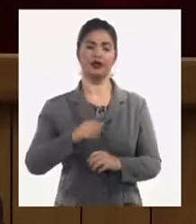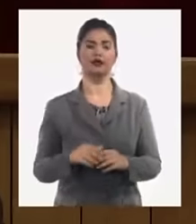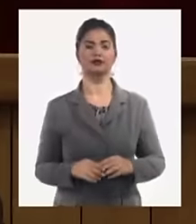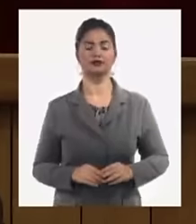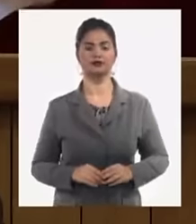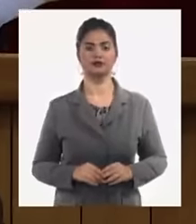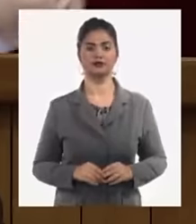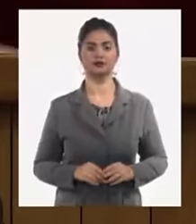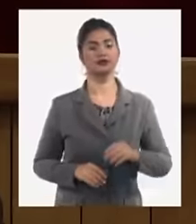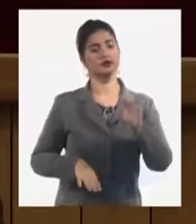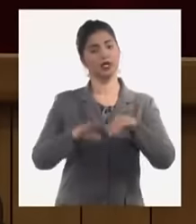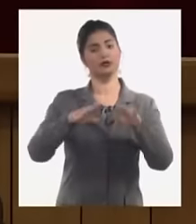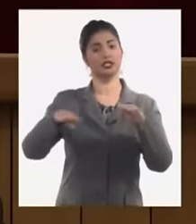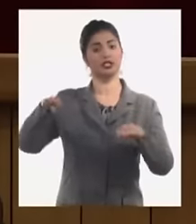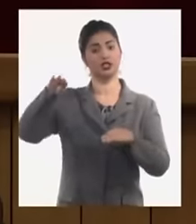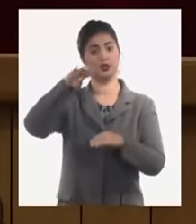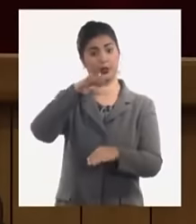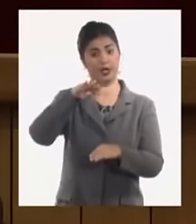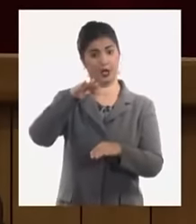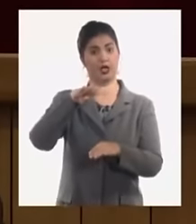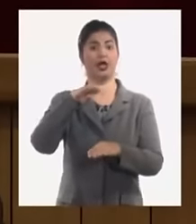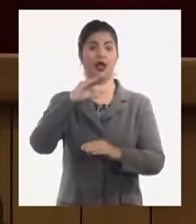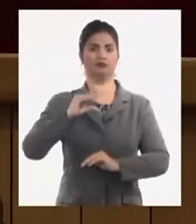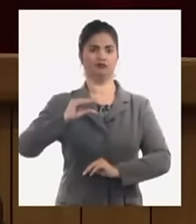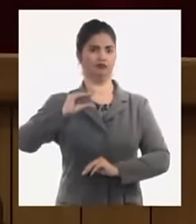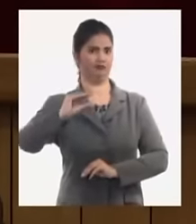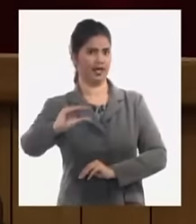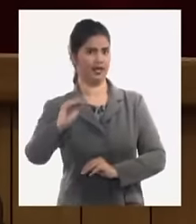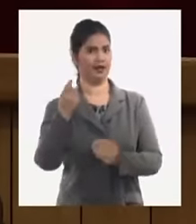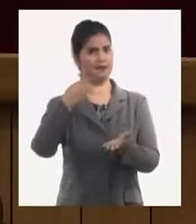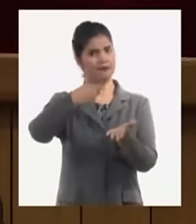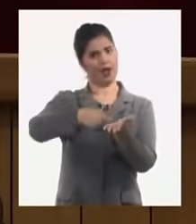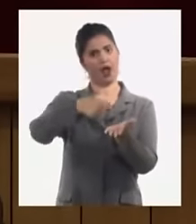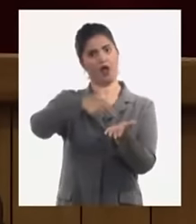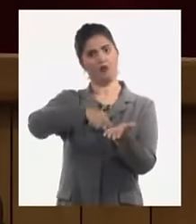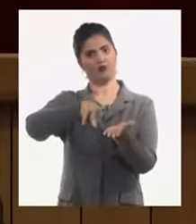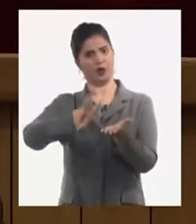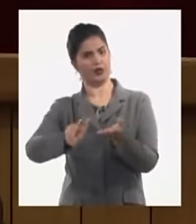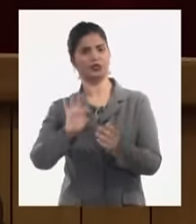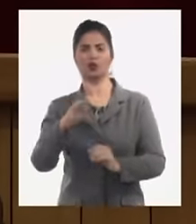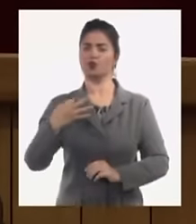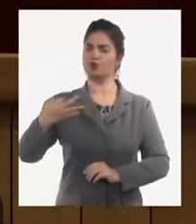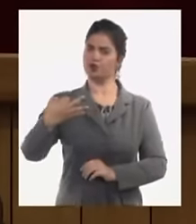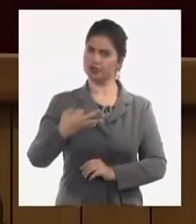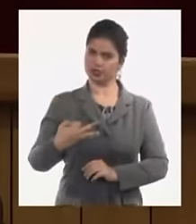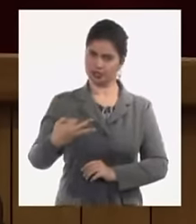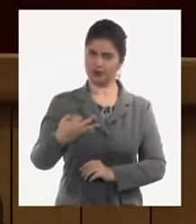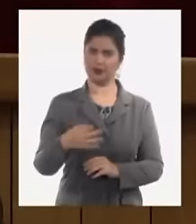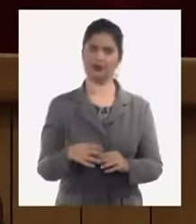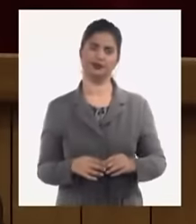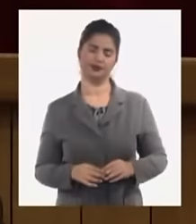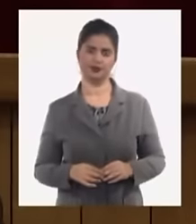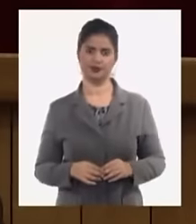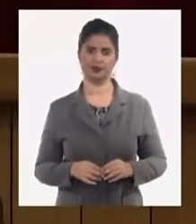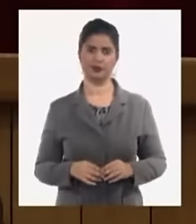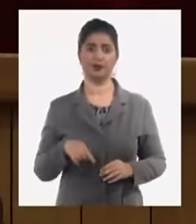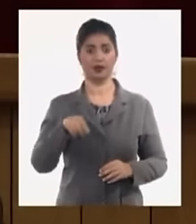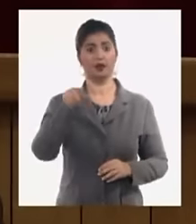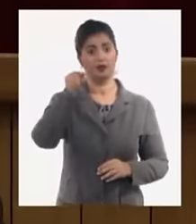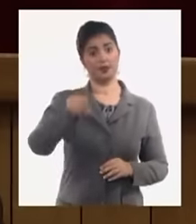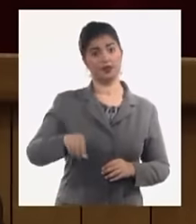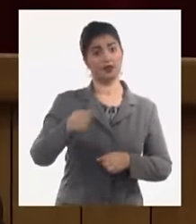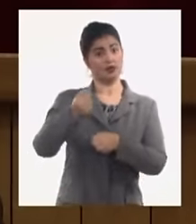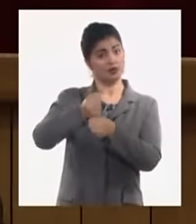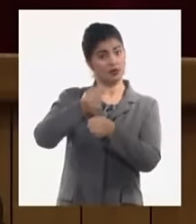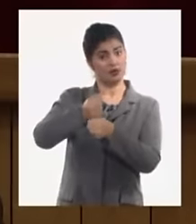superior al salario medio de esa provincia de esa localidad ahora ese trabajador a pesar de que se